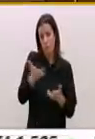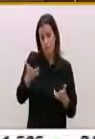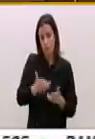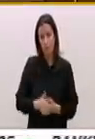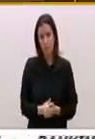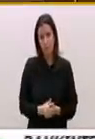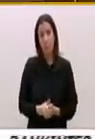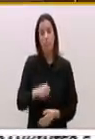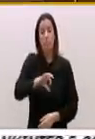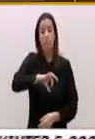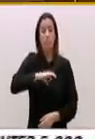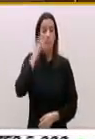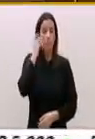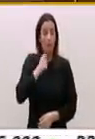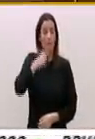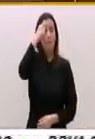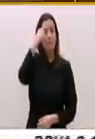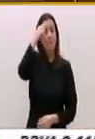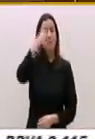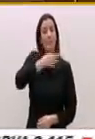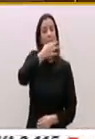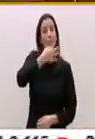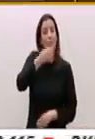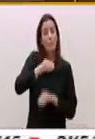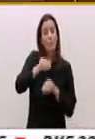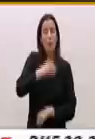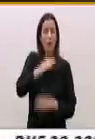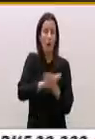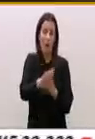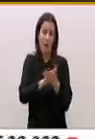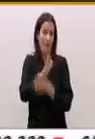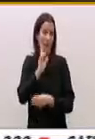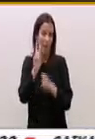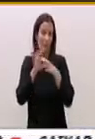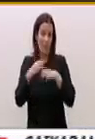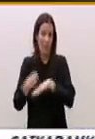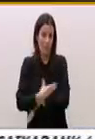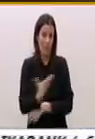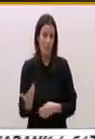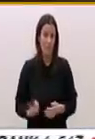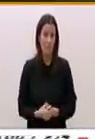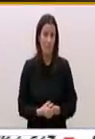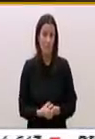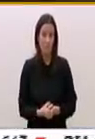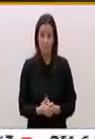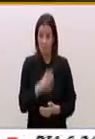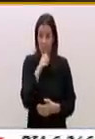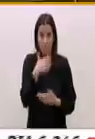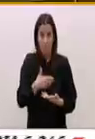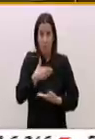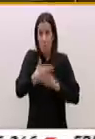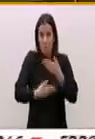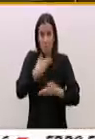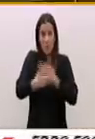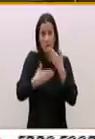decirle que echamos de menos en su discurso alguna referencia a esta tragedia. A estas alturas del proceso, el Venegá tiene